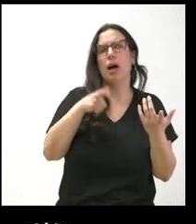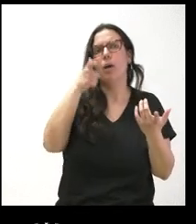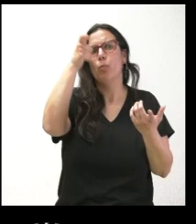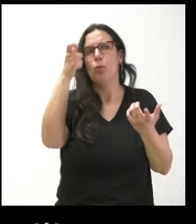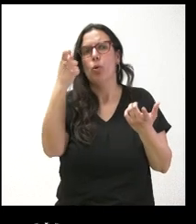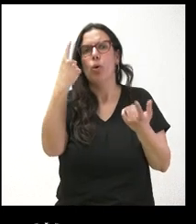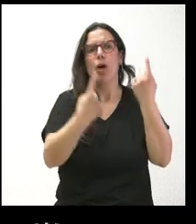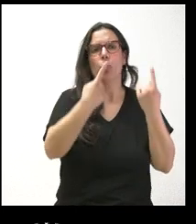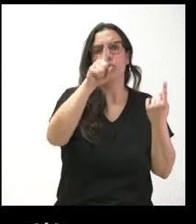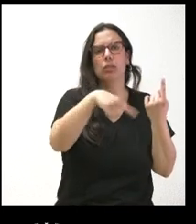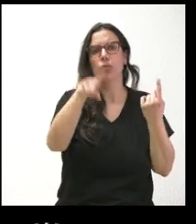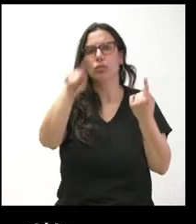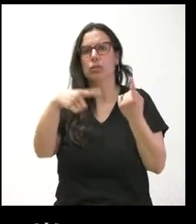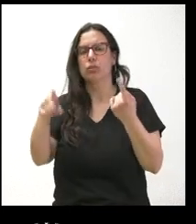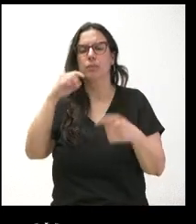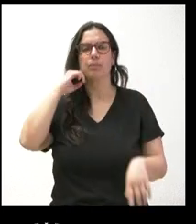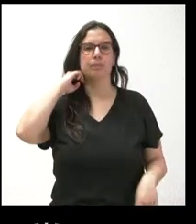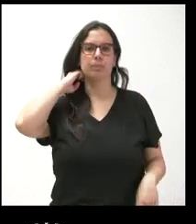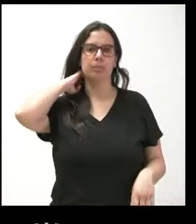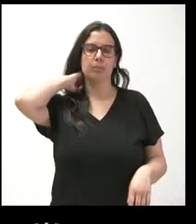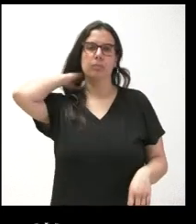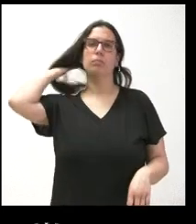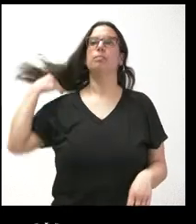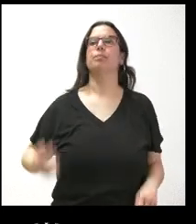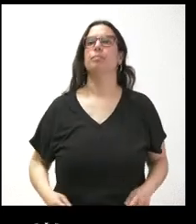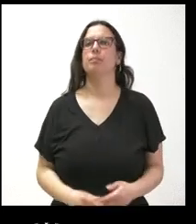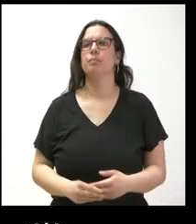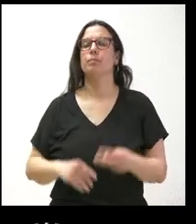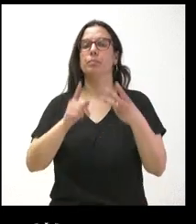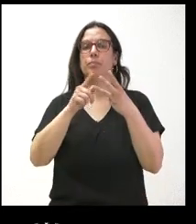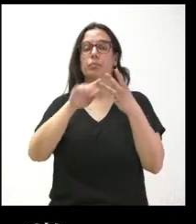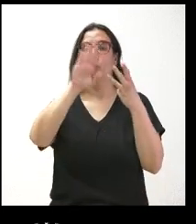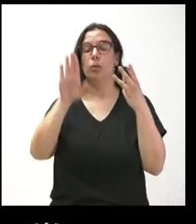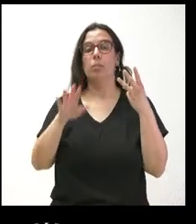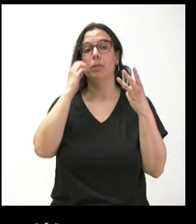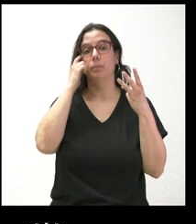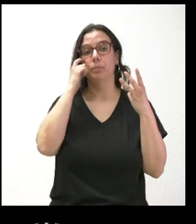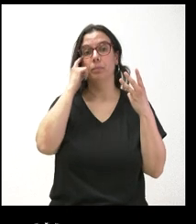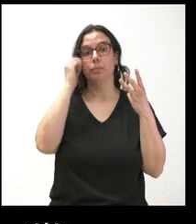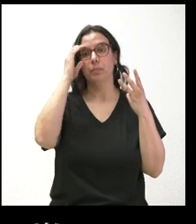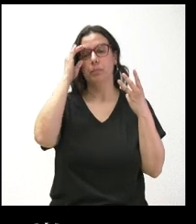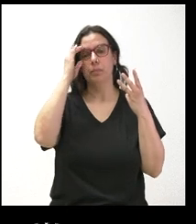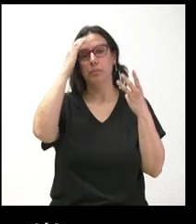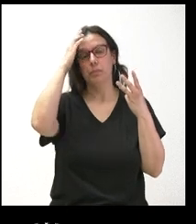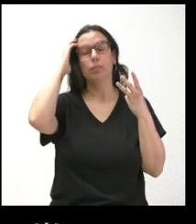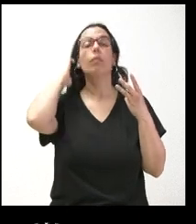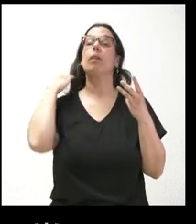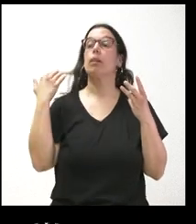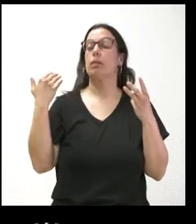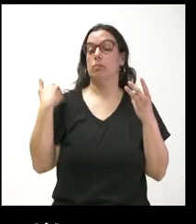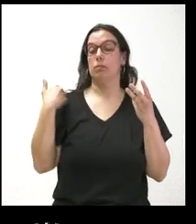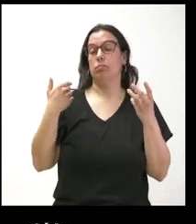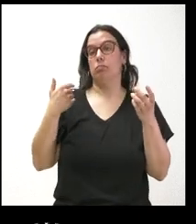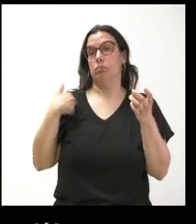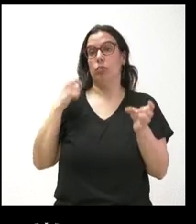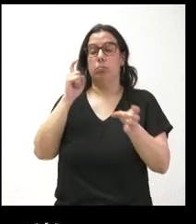que pertenezcan a este territorio o se van a excluir. Y la última, una de las últimas veces que participé yo